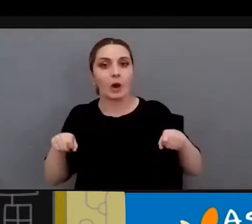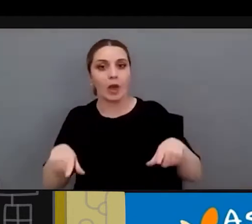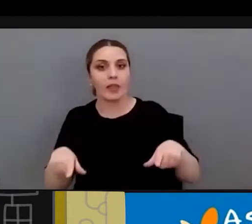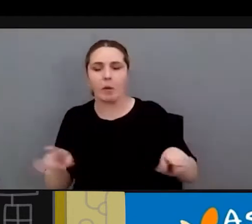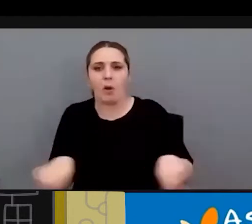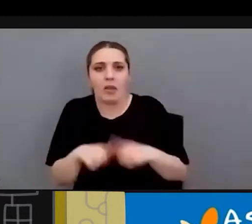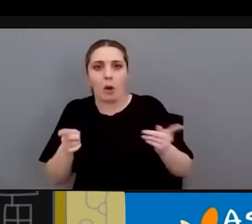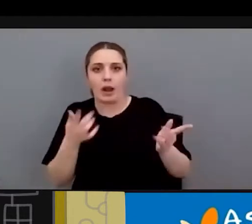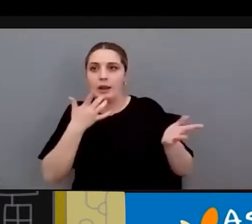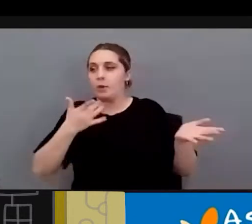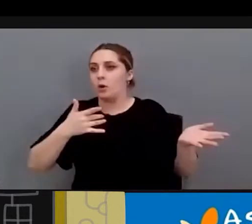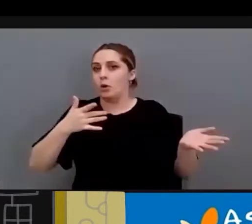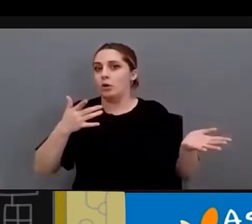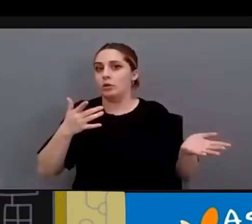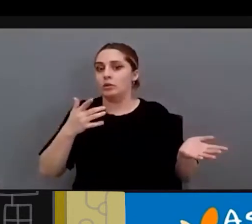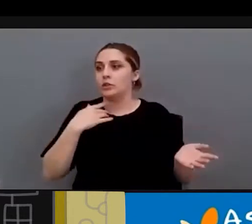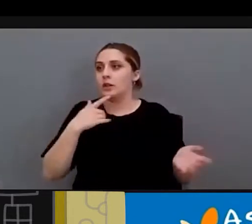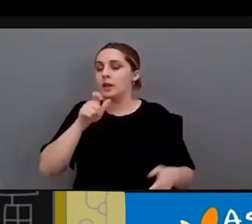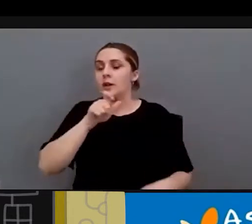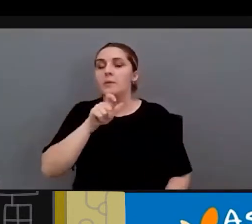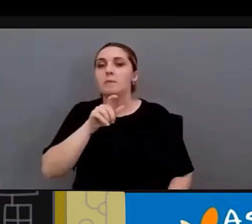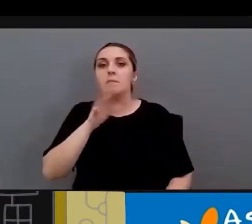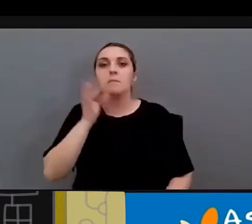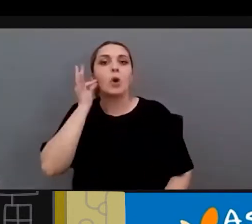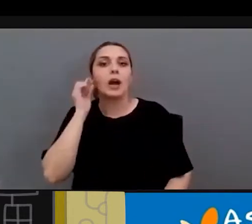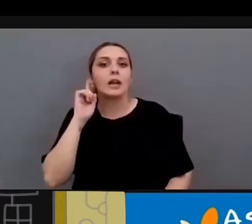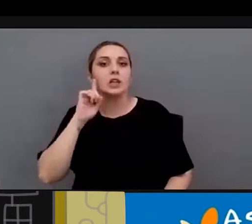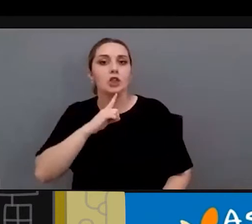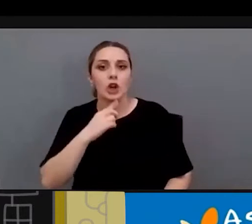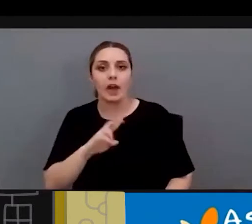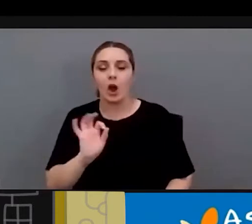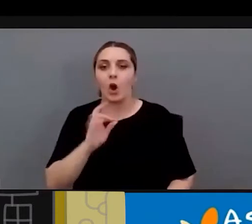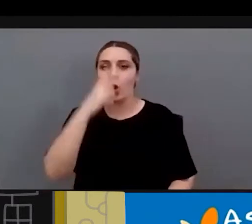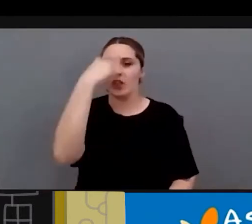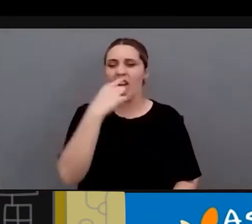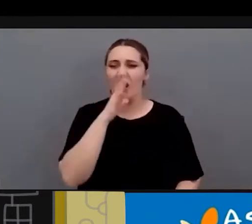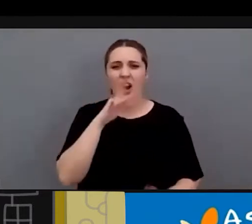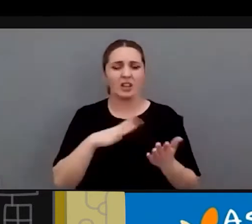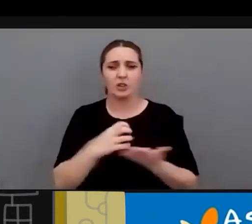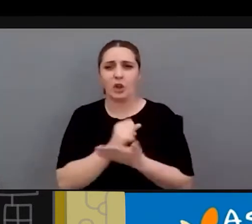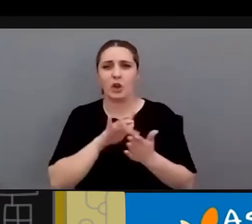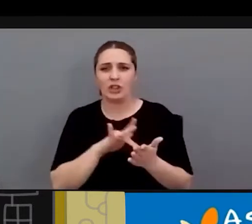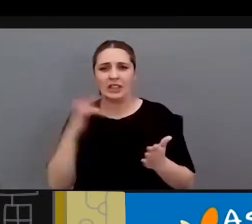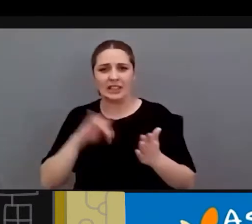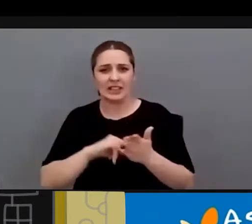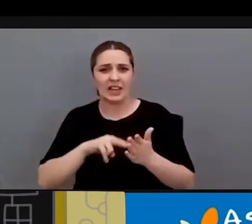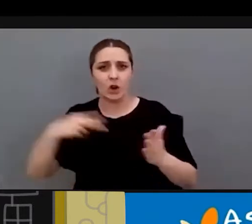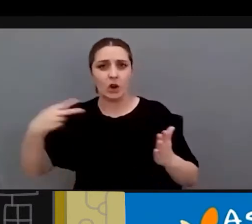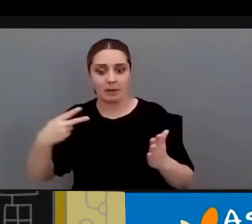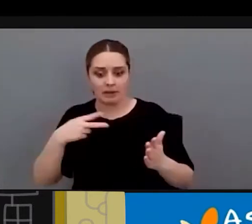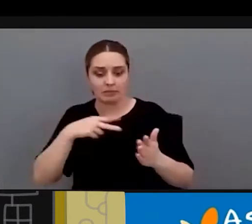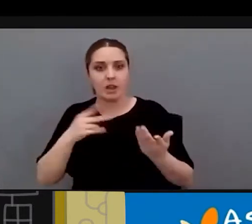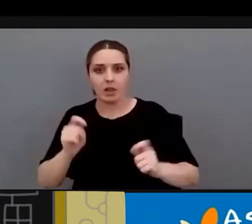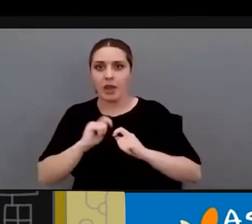da igual una mujer ciega o sorda que ahora todo es tecnológico y con las dificultades que tiene la tecnología, ¿no?